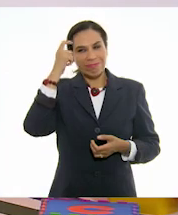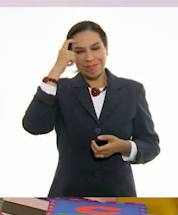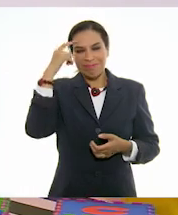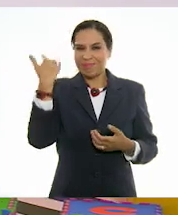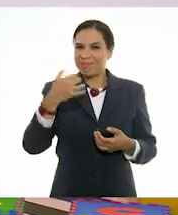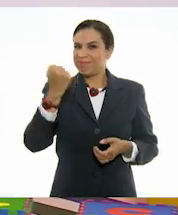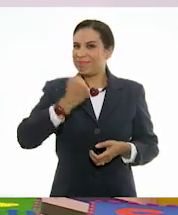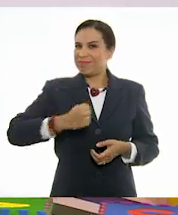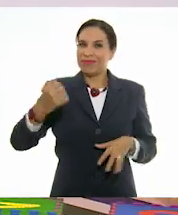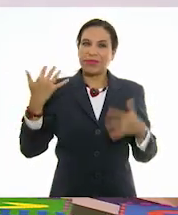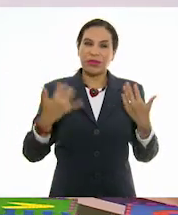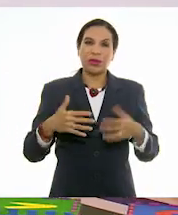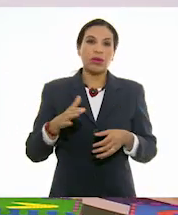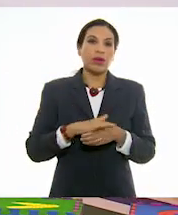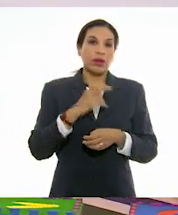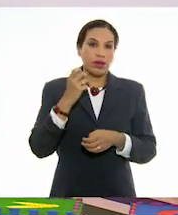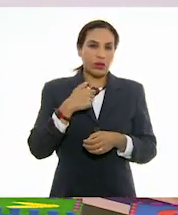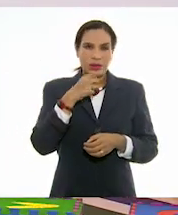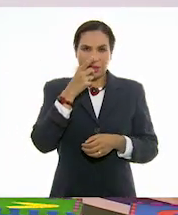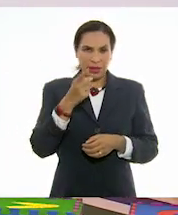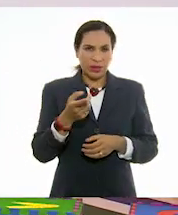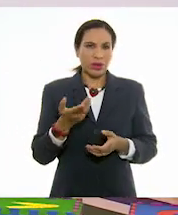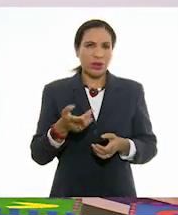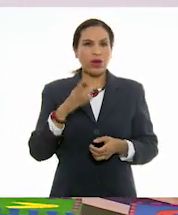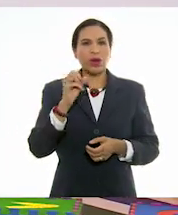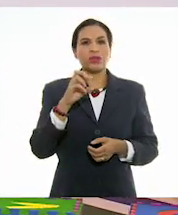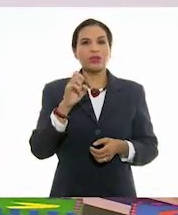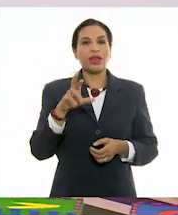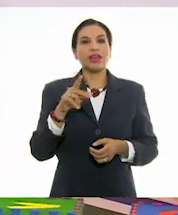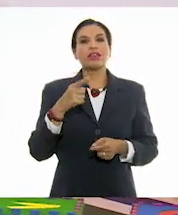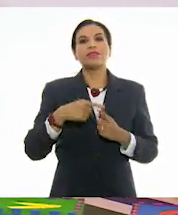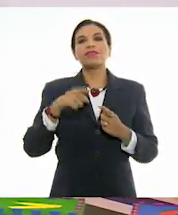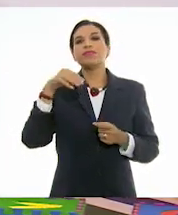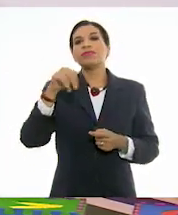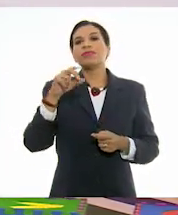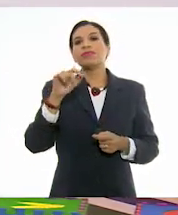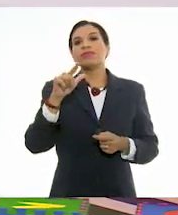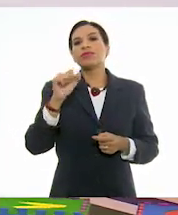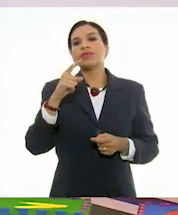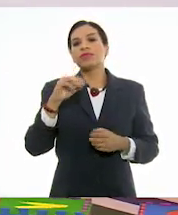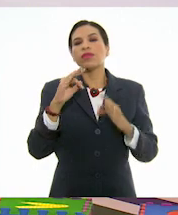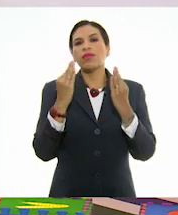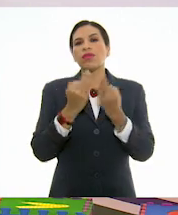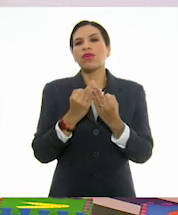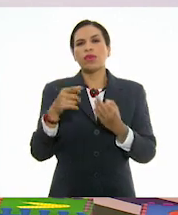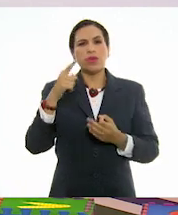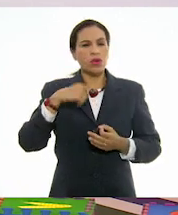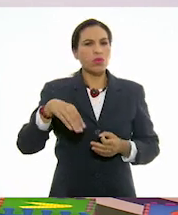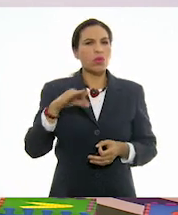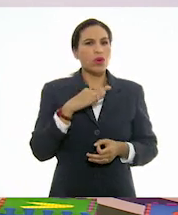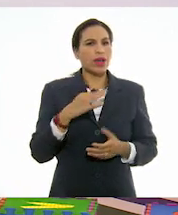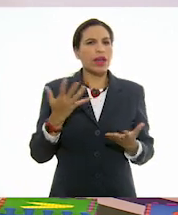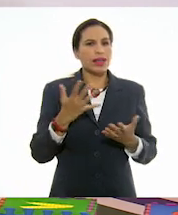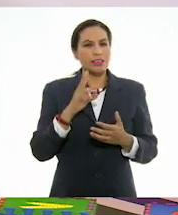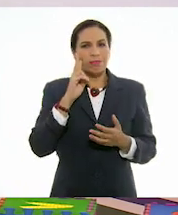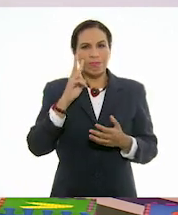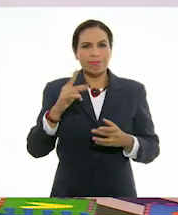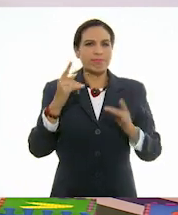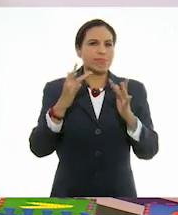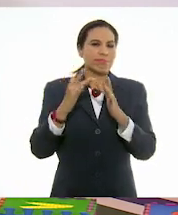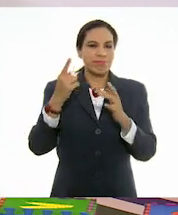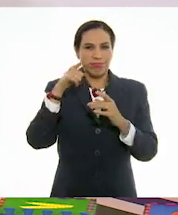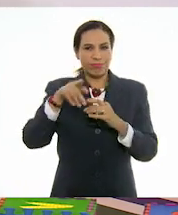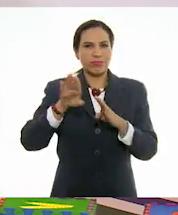impresionante. Y bueno, mira, déjame te digo, Oscar, que los mandalas son una forma en la que nosotros podemos acercarnos a los